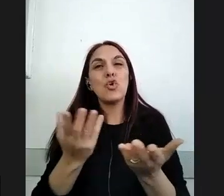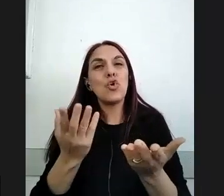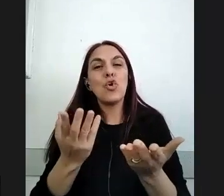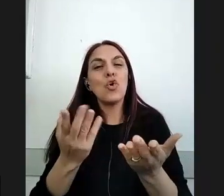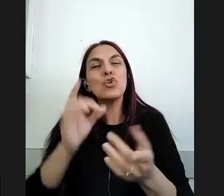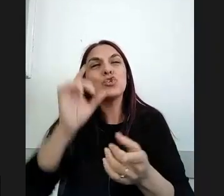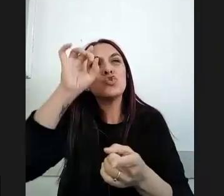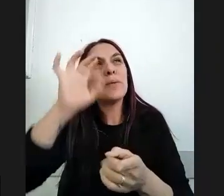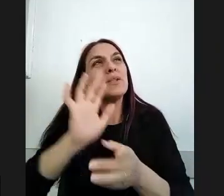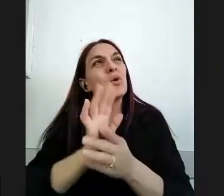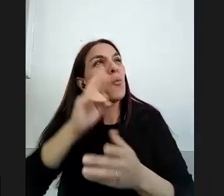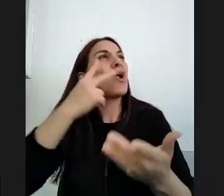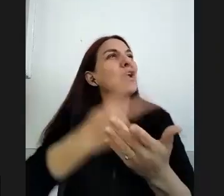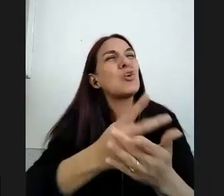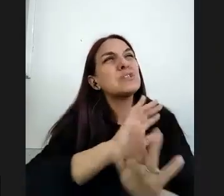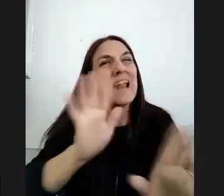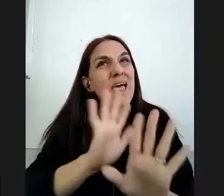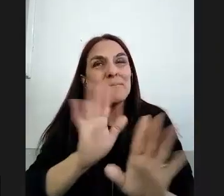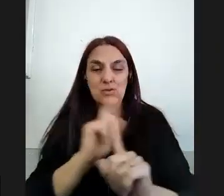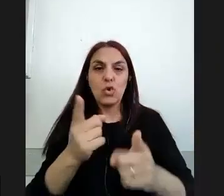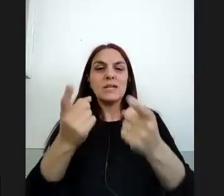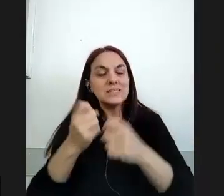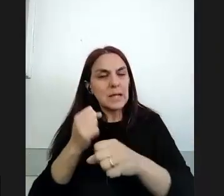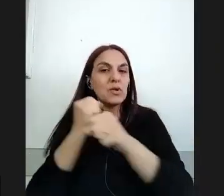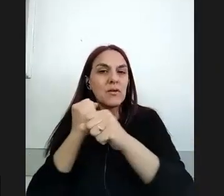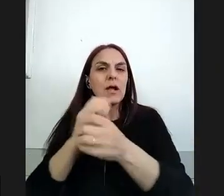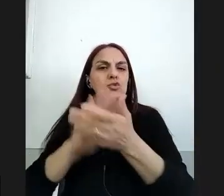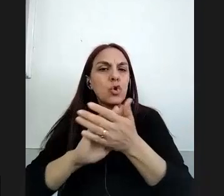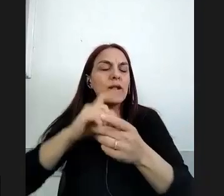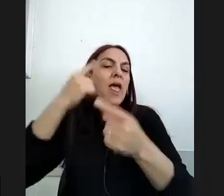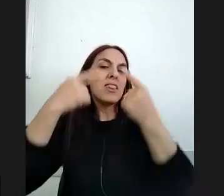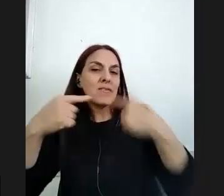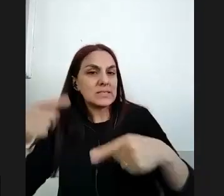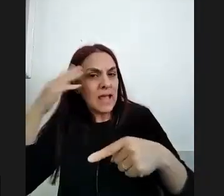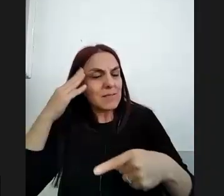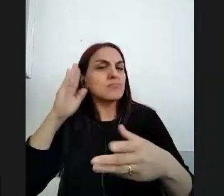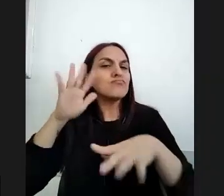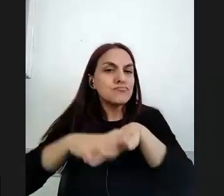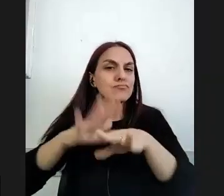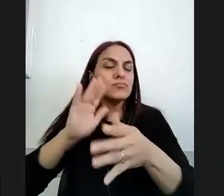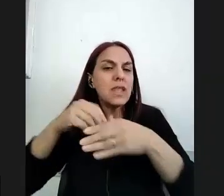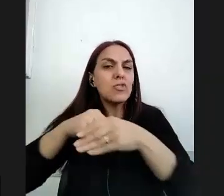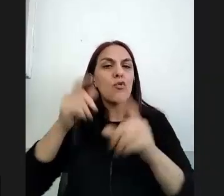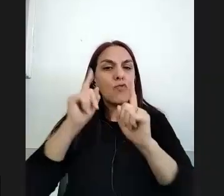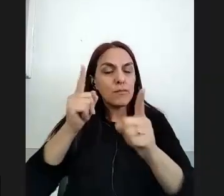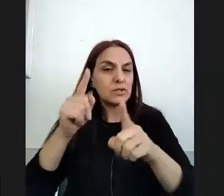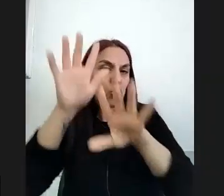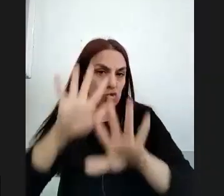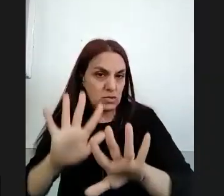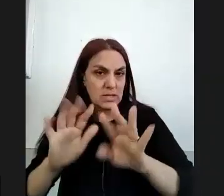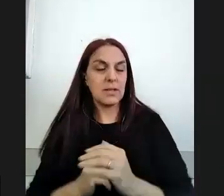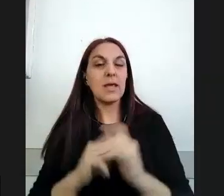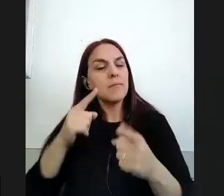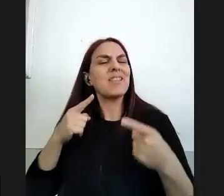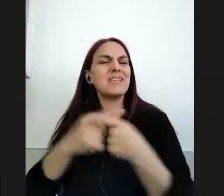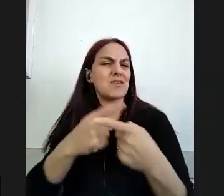de reconocer sino de poder actuar sobre la diversidad y la interculturalidad en la formación docente y los grandes desafíos o